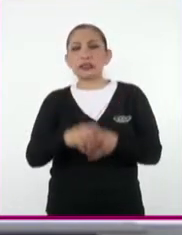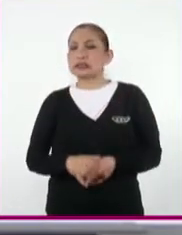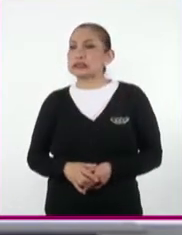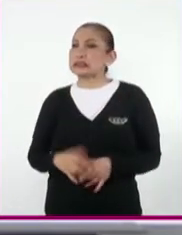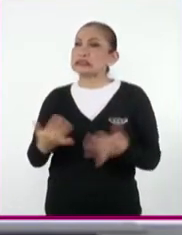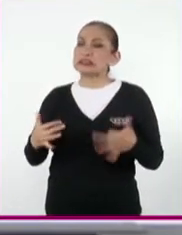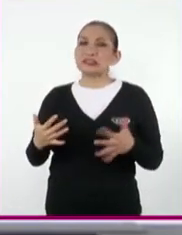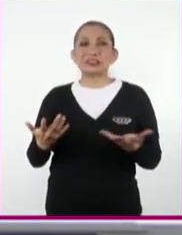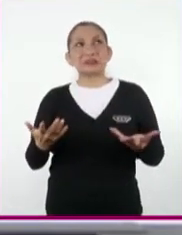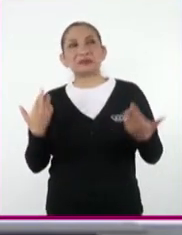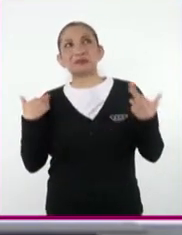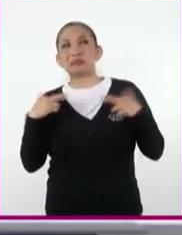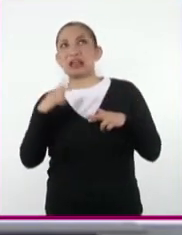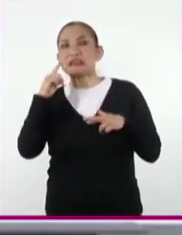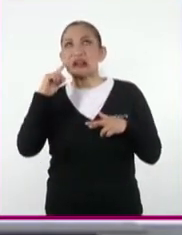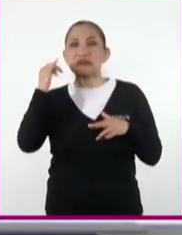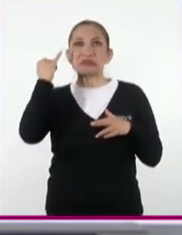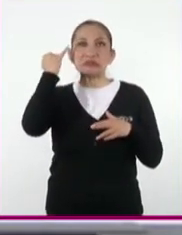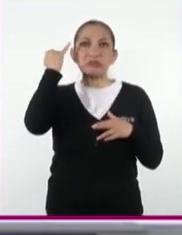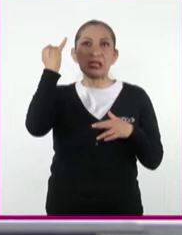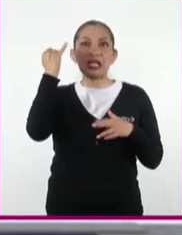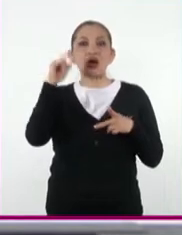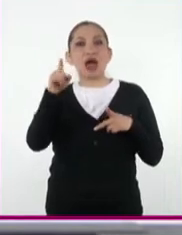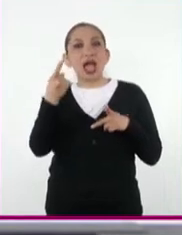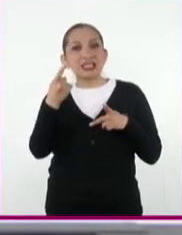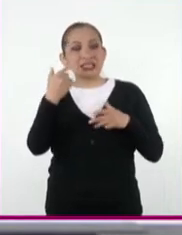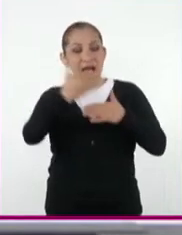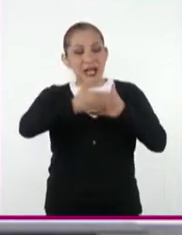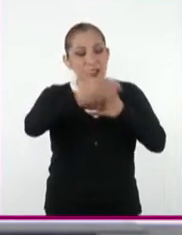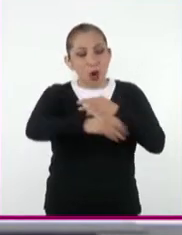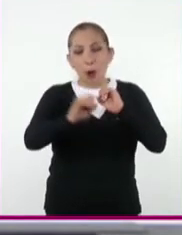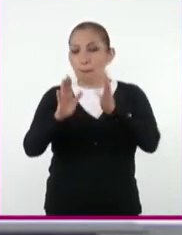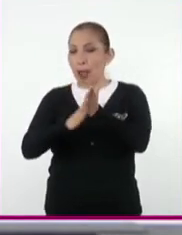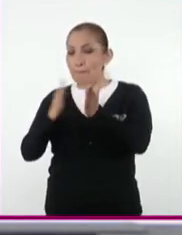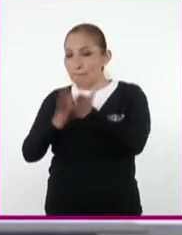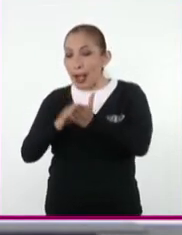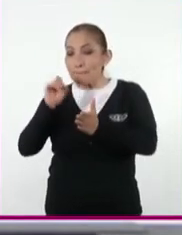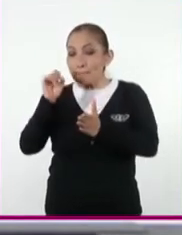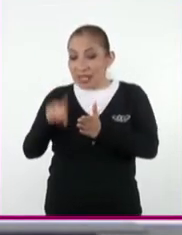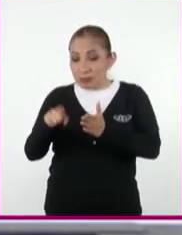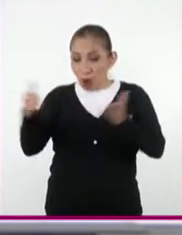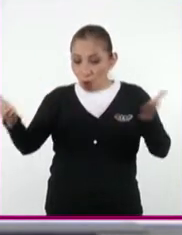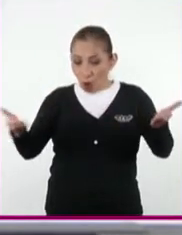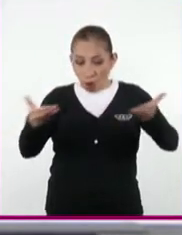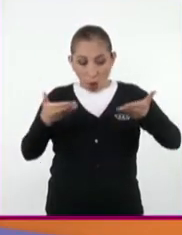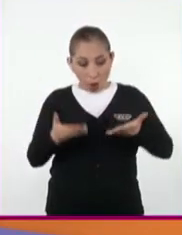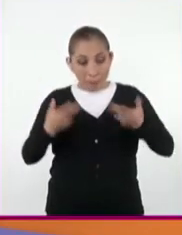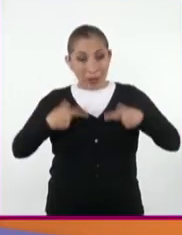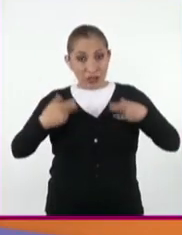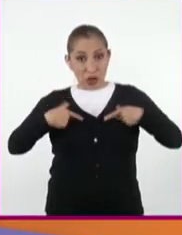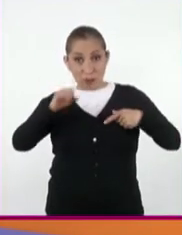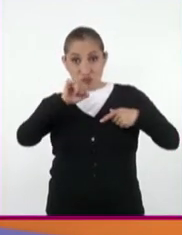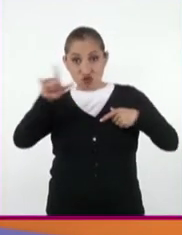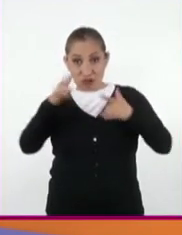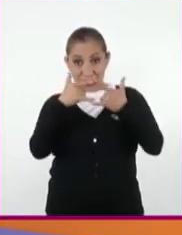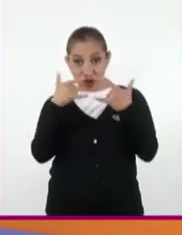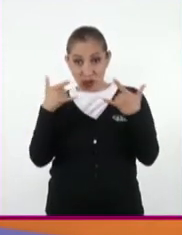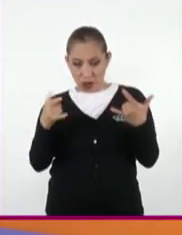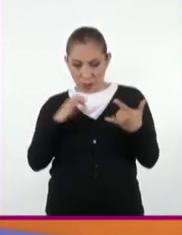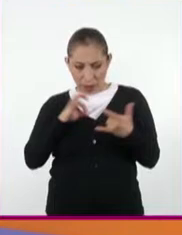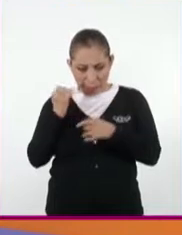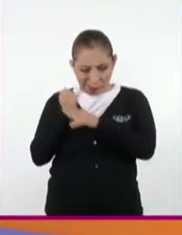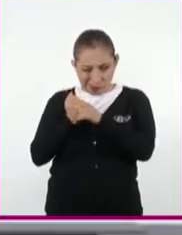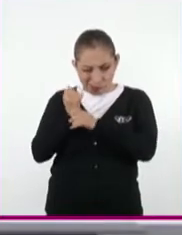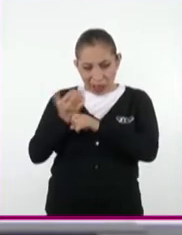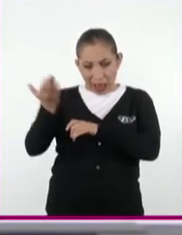Bueno, maestra, me imagino que son los archivos y documentos a partir de los cuales los historiadores pueden